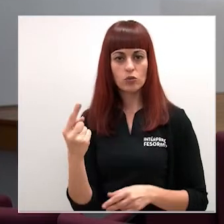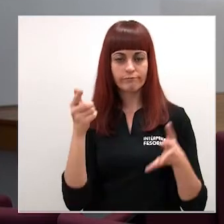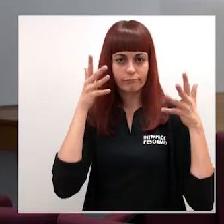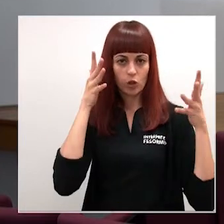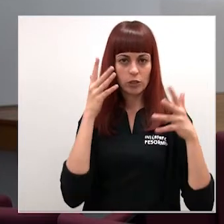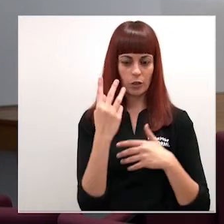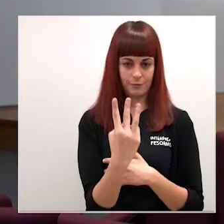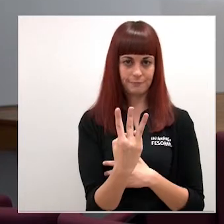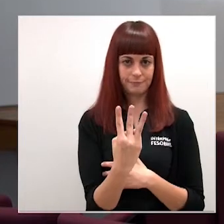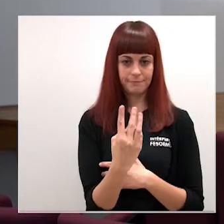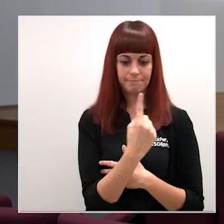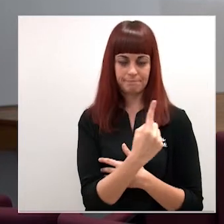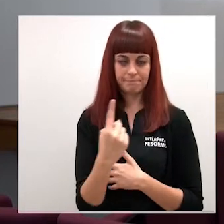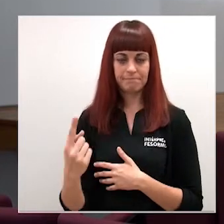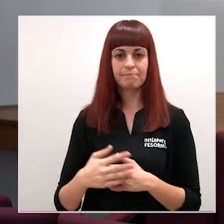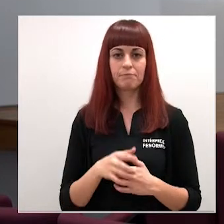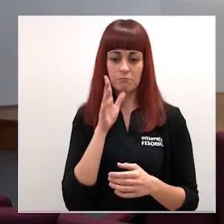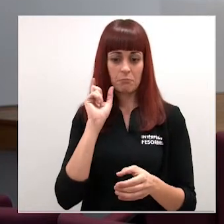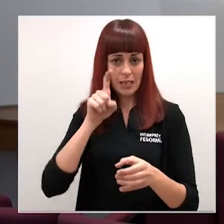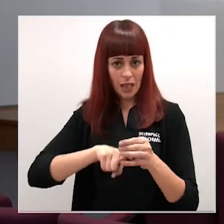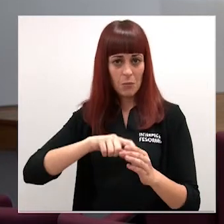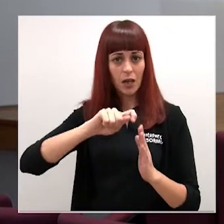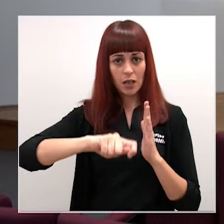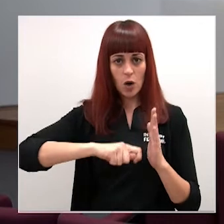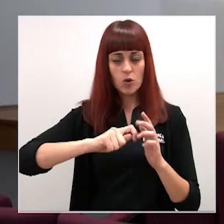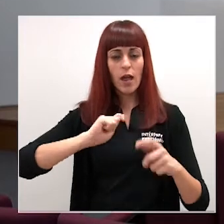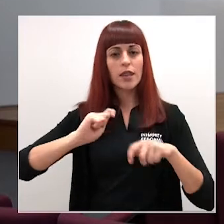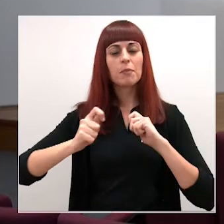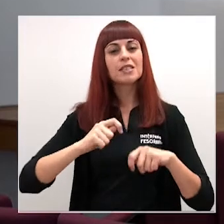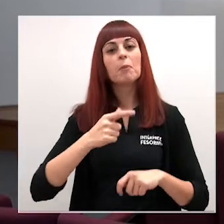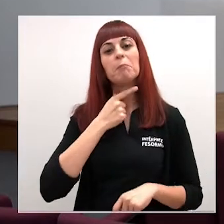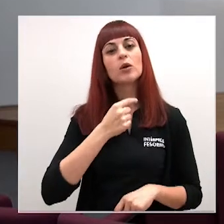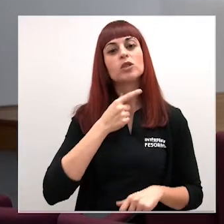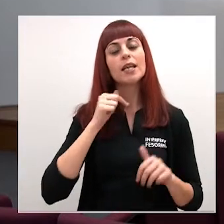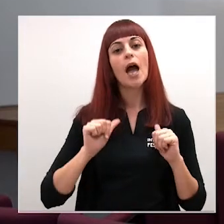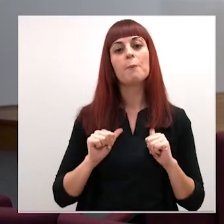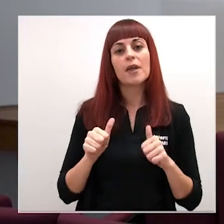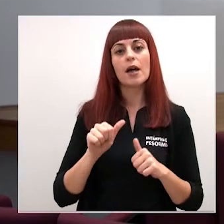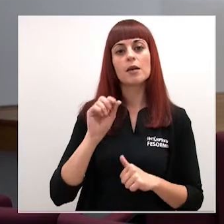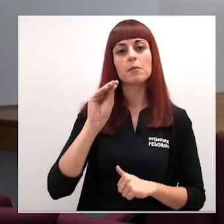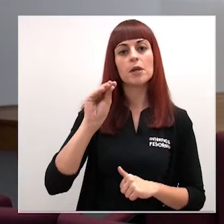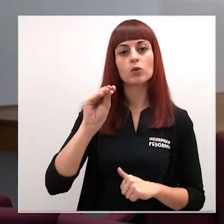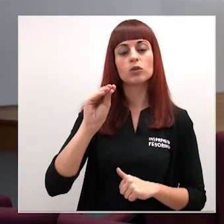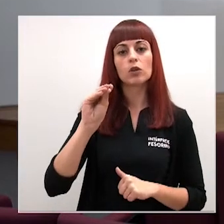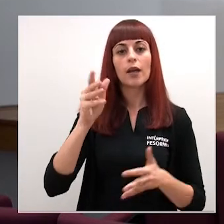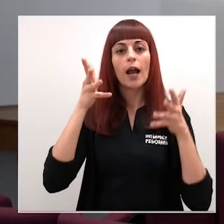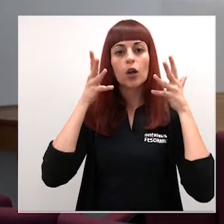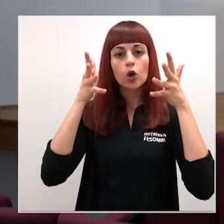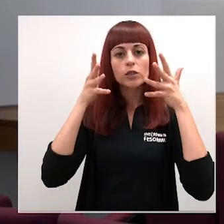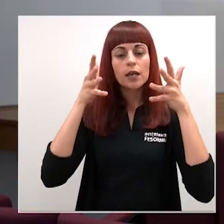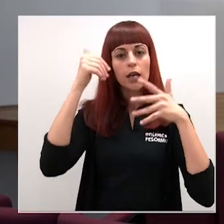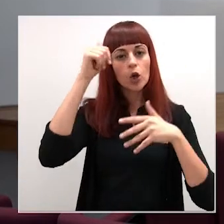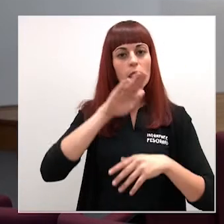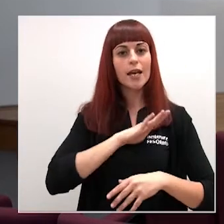consejeros que están participando en esta rueda de prensa me gustaría comenzar preguntándole al consejero de